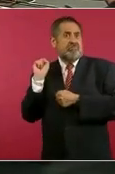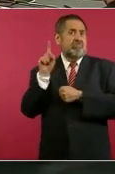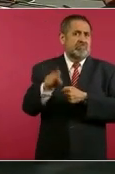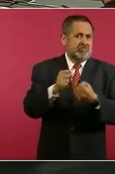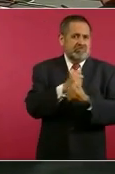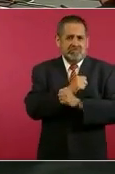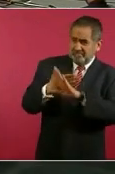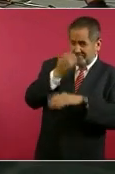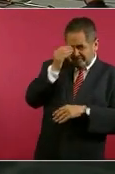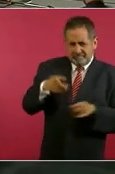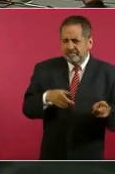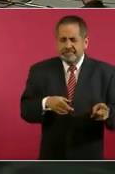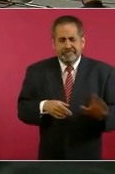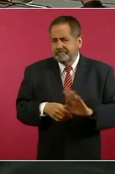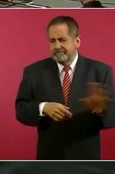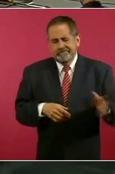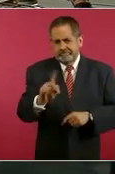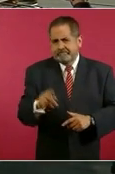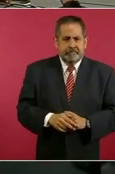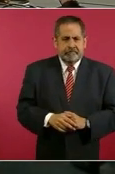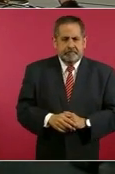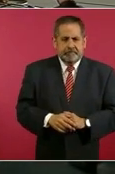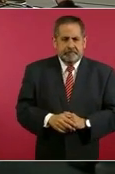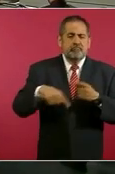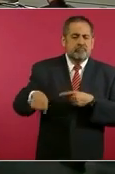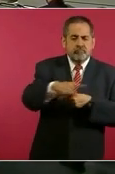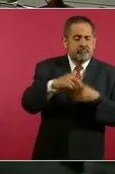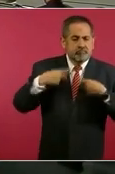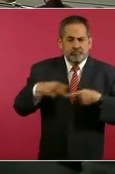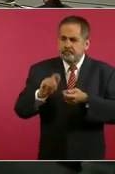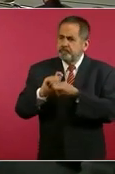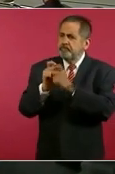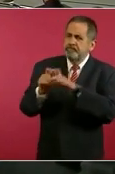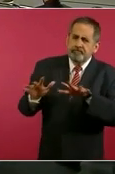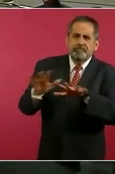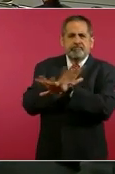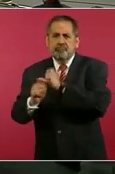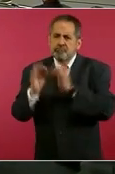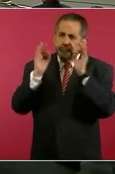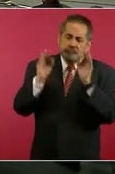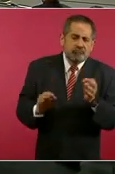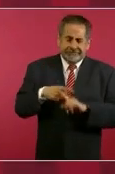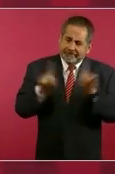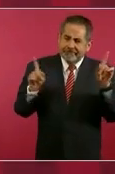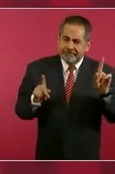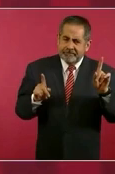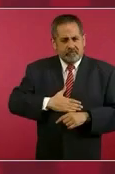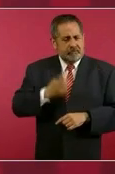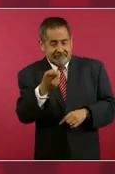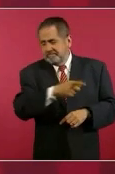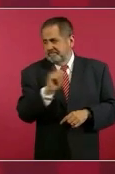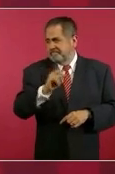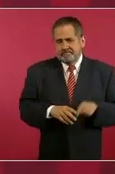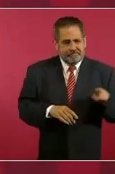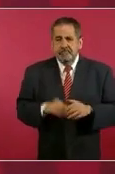bombas, eso es provocación. Eso no tiene nada que ver con un movimiento de transformación, un movimiento revolucionario, un movimiento por la justicia.